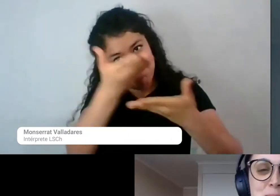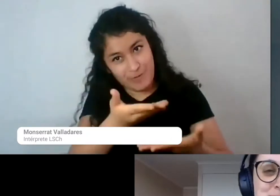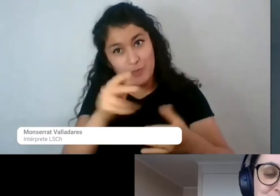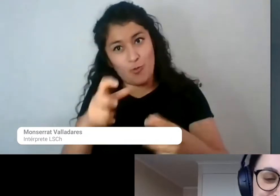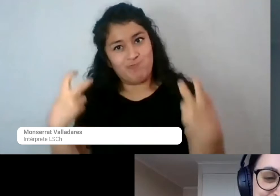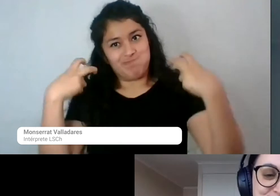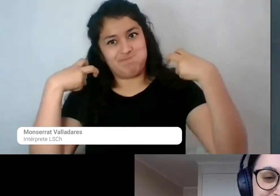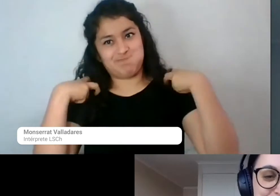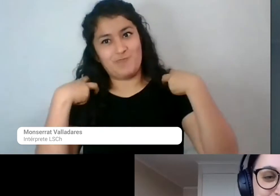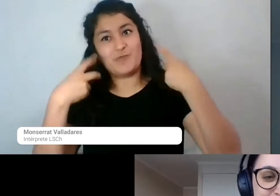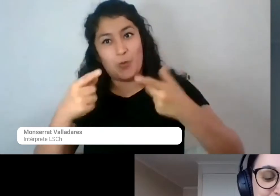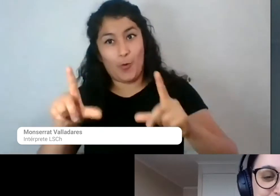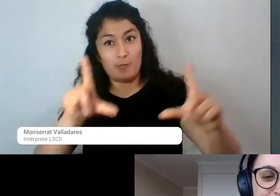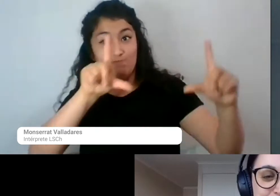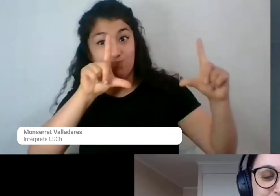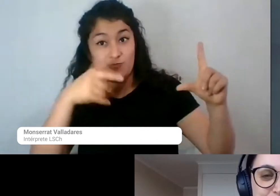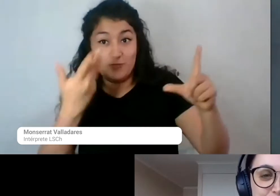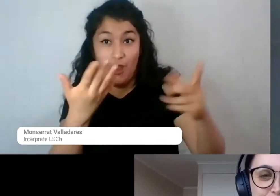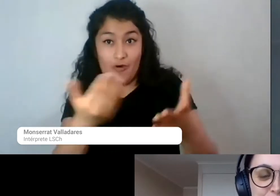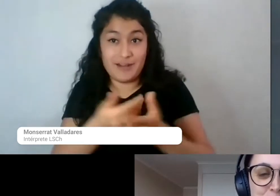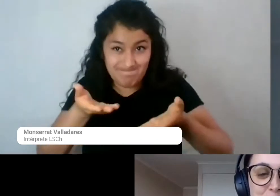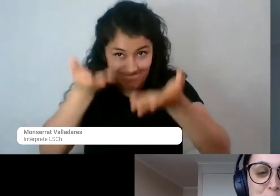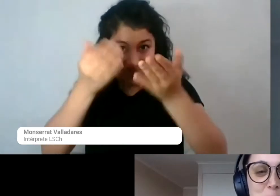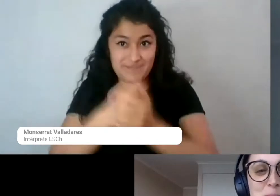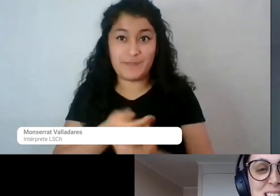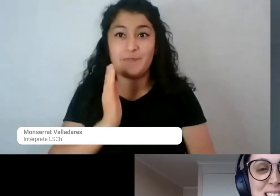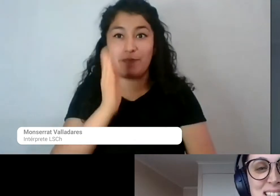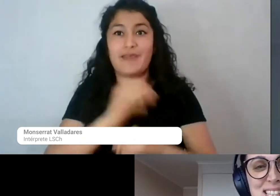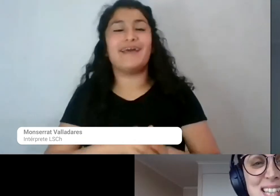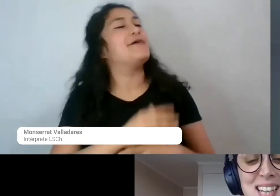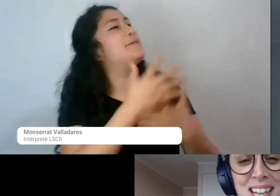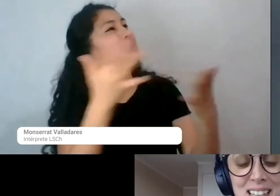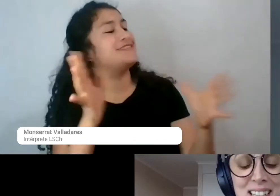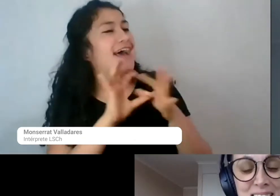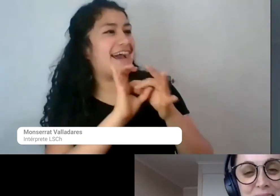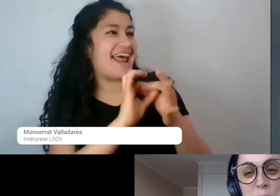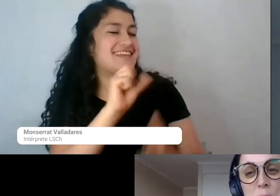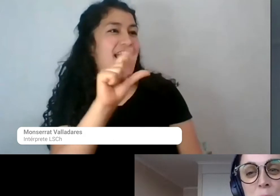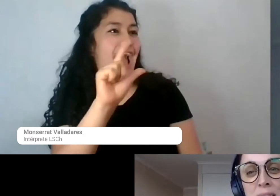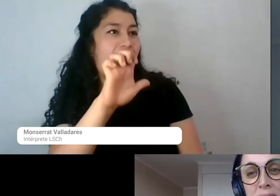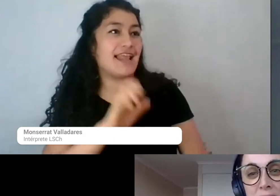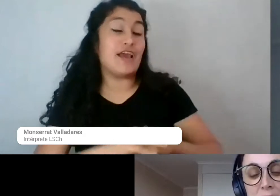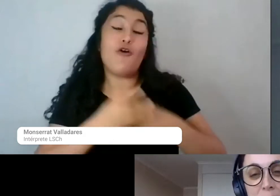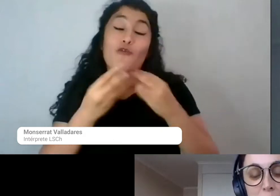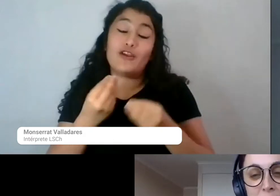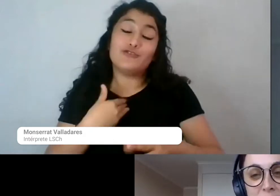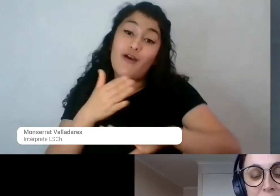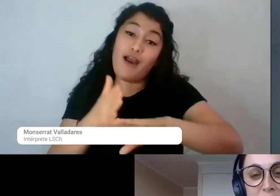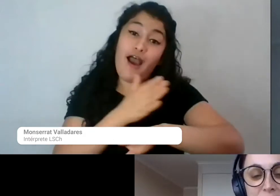quedas en pantalla, adelante. Muchas gracias, Ale. Bueno, antes de